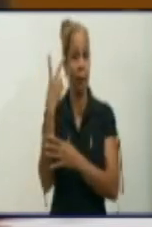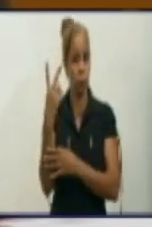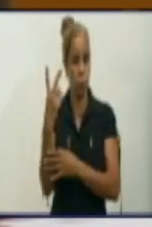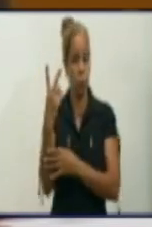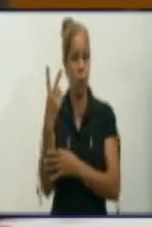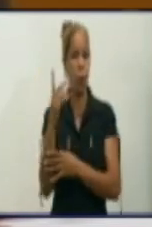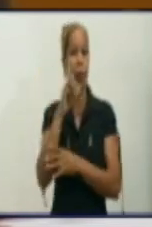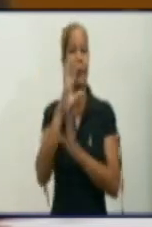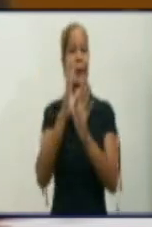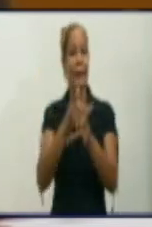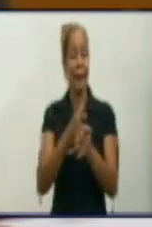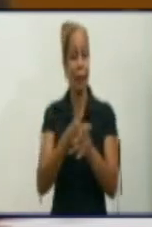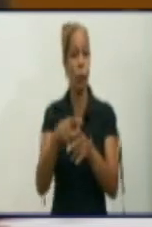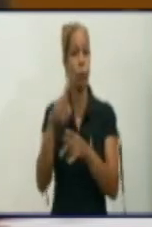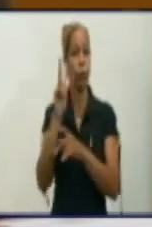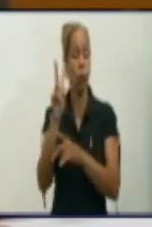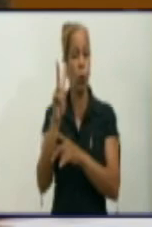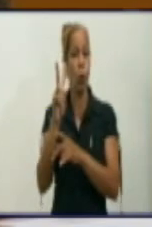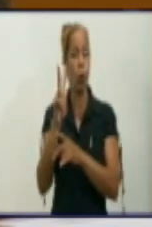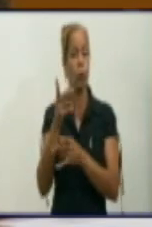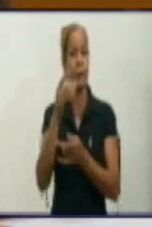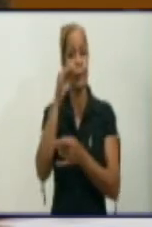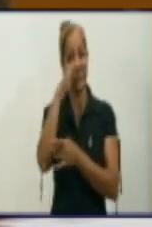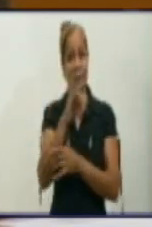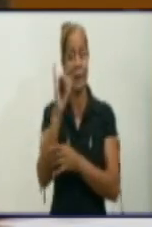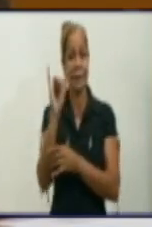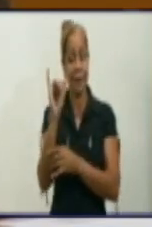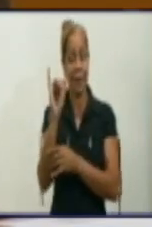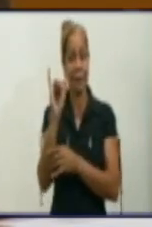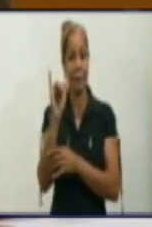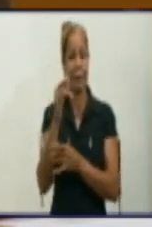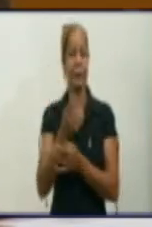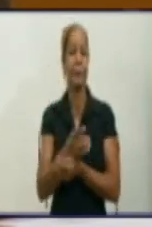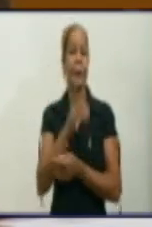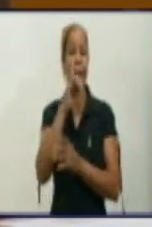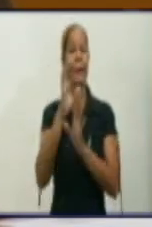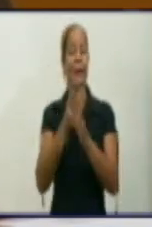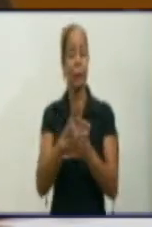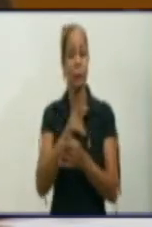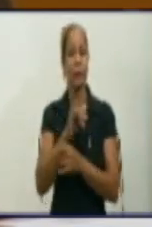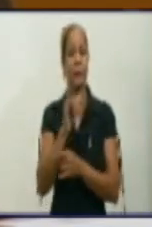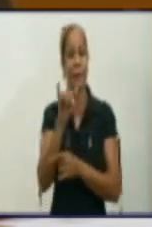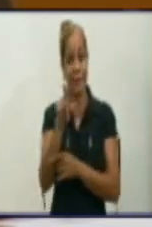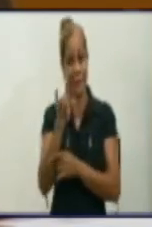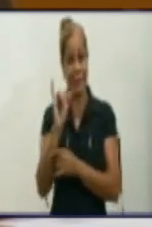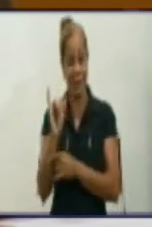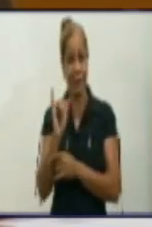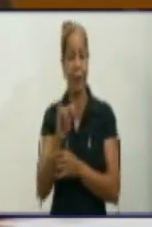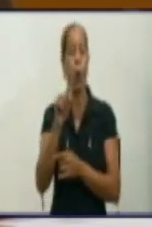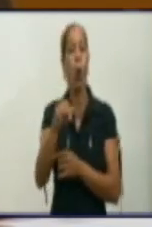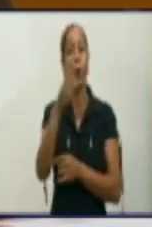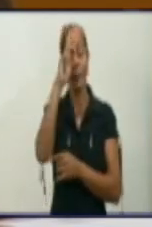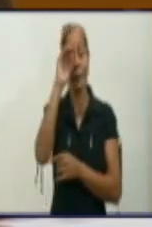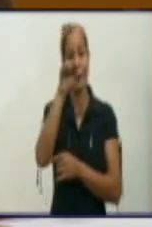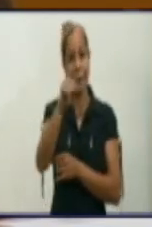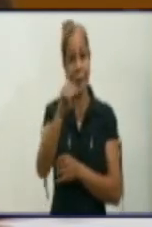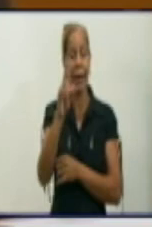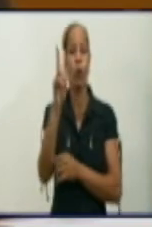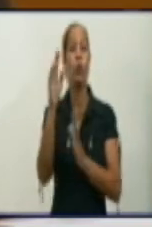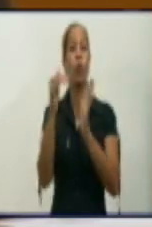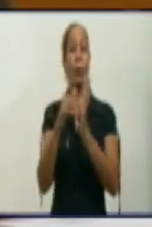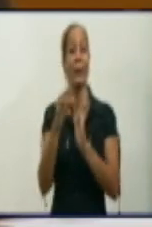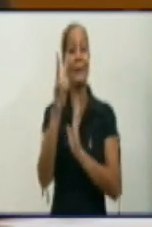3, Cautocristo 6, Guisa 16 y Pilón 2. Tenemos hoy ingresado en nuestra provincia 2